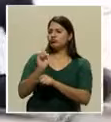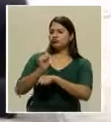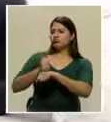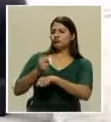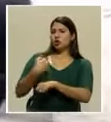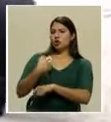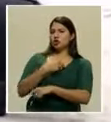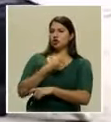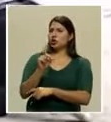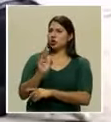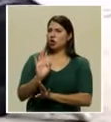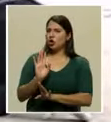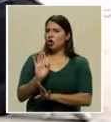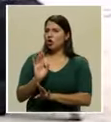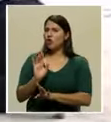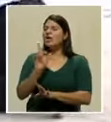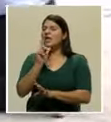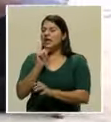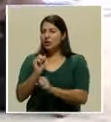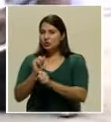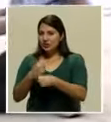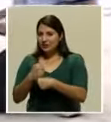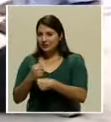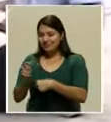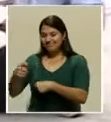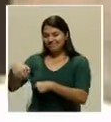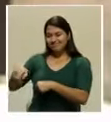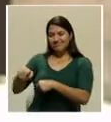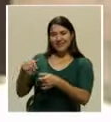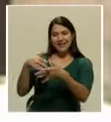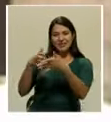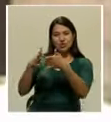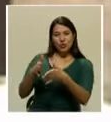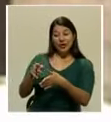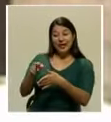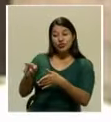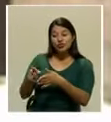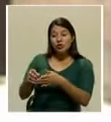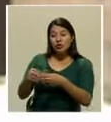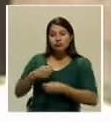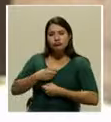los hacen los alumnos, porque ellos van sintiendo necesidades.